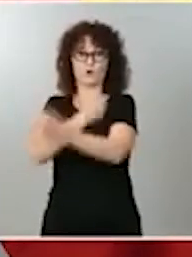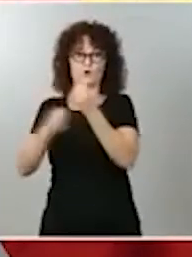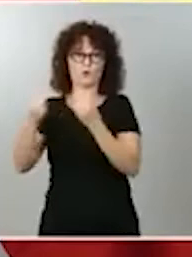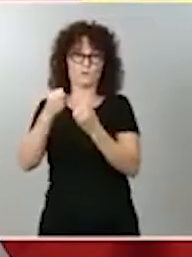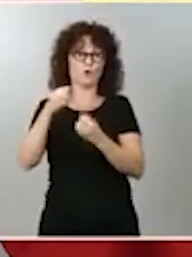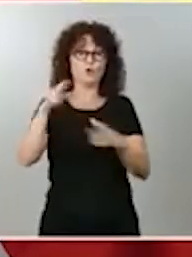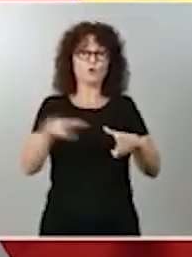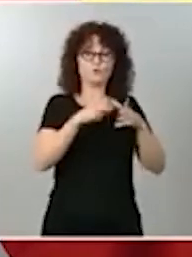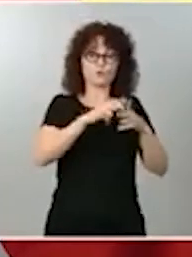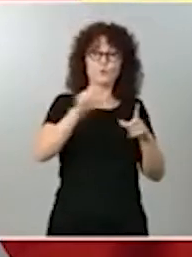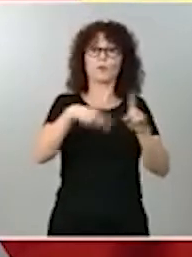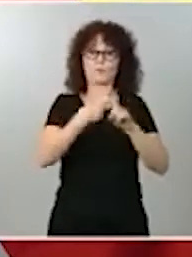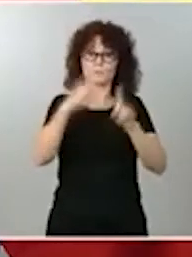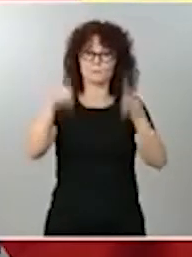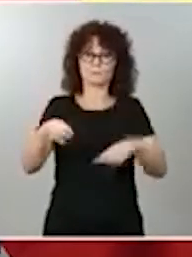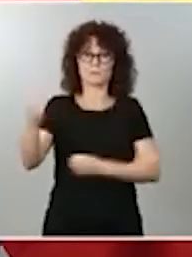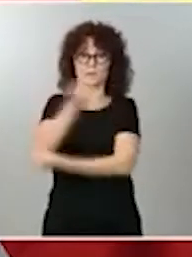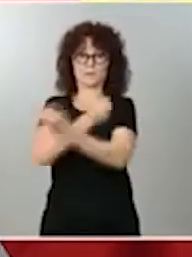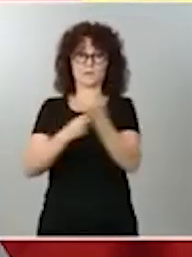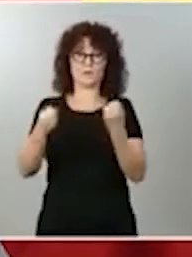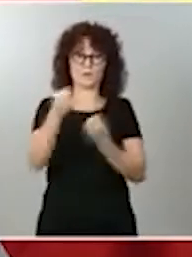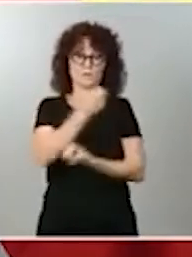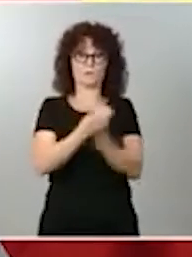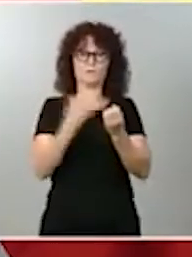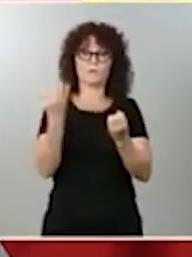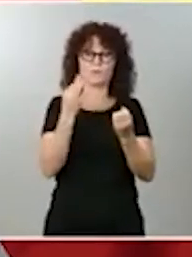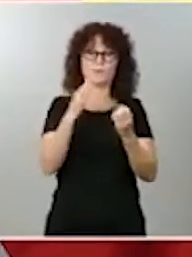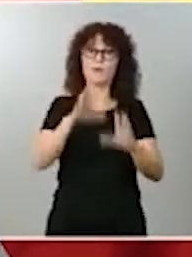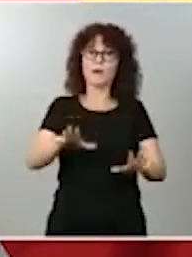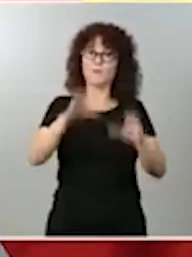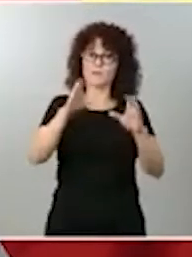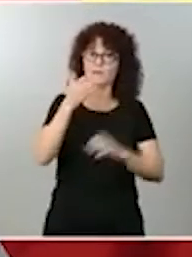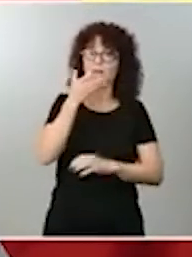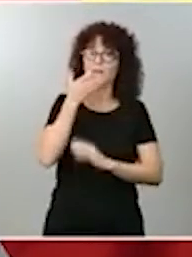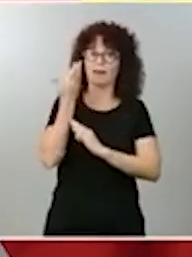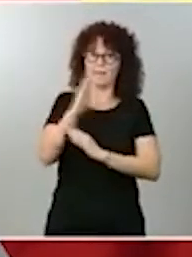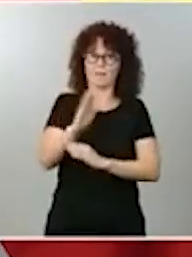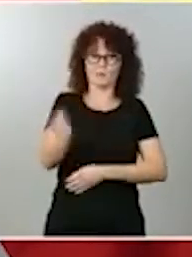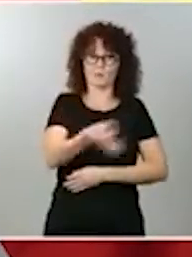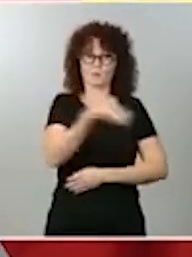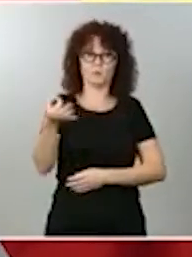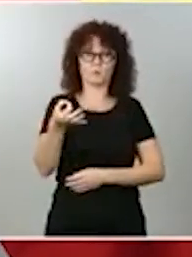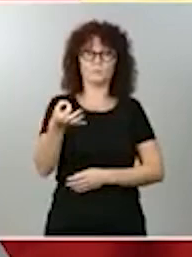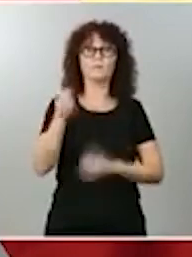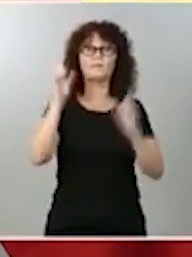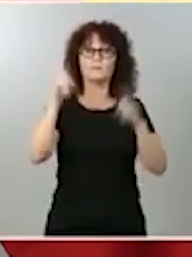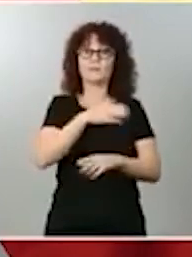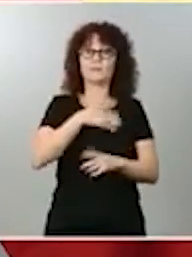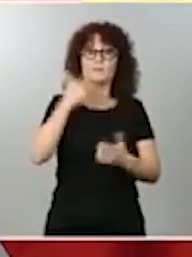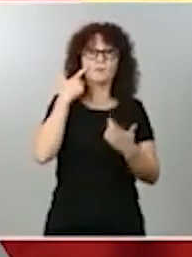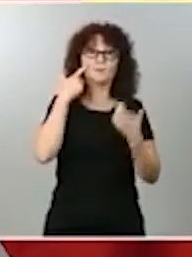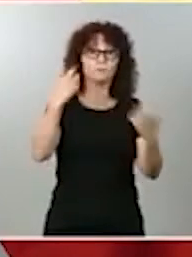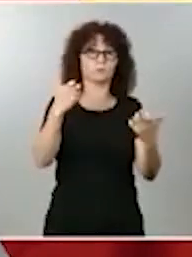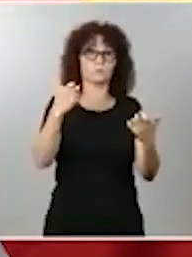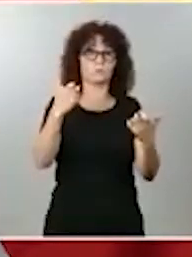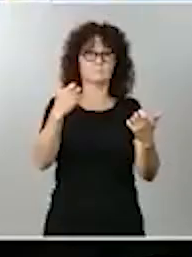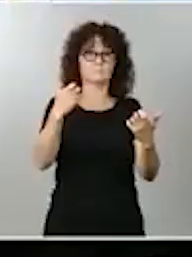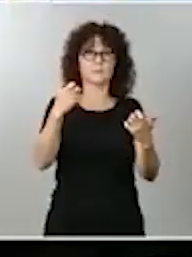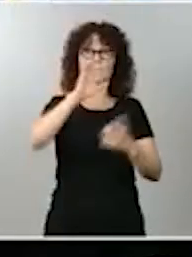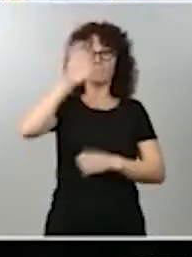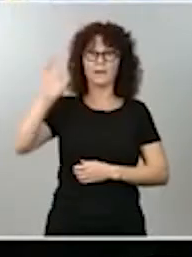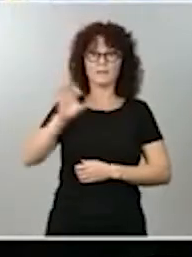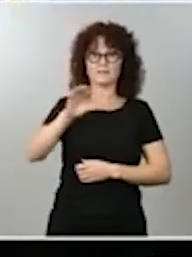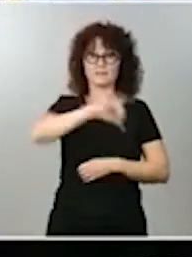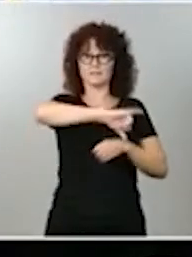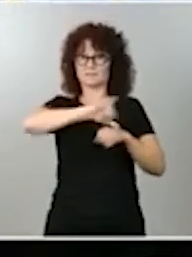Por tanto, aprendamos de los buenos ejemplos. Y también por señalar, que no hace falta que lo diga, que los países de nuestro entorno más